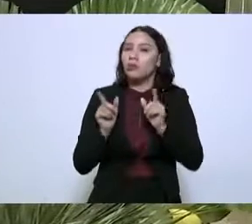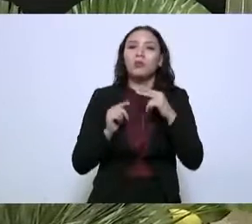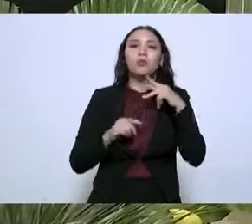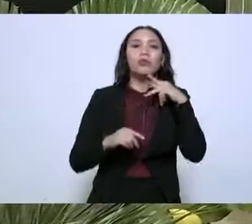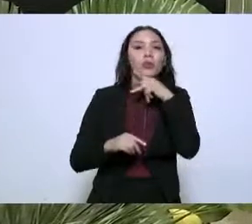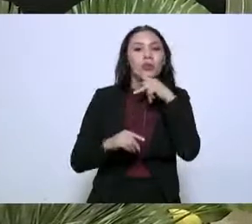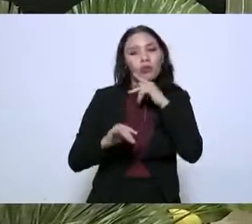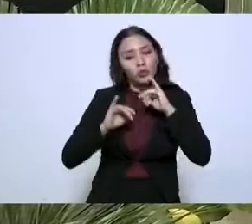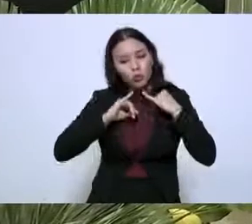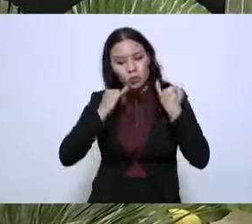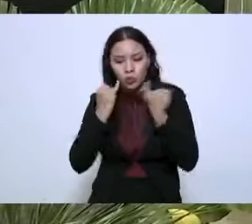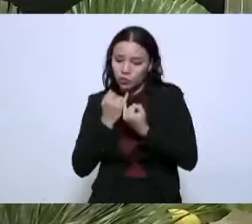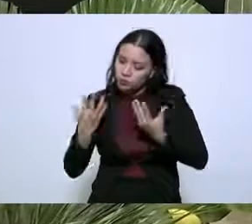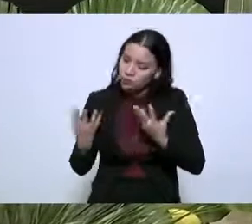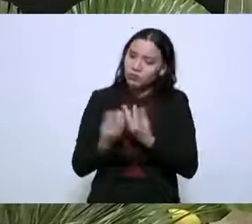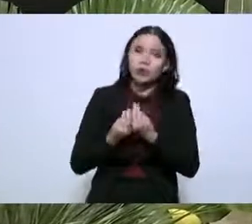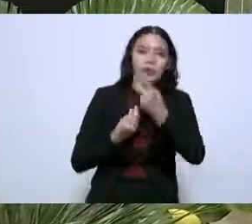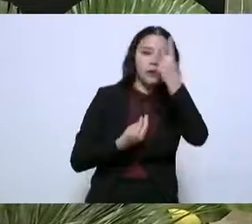Pues esos eran los puntos principales.